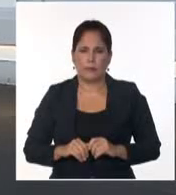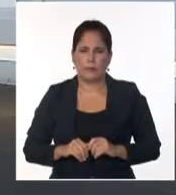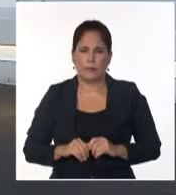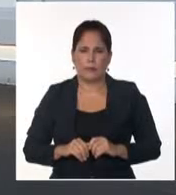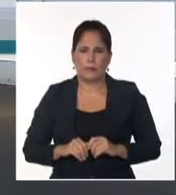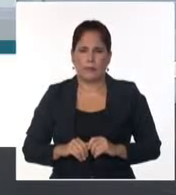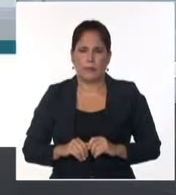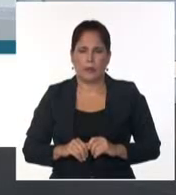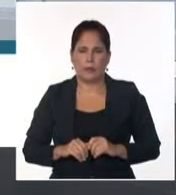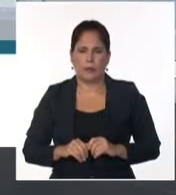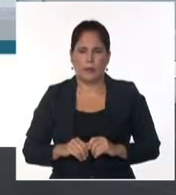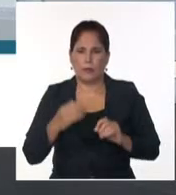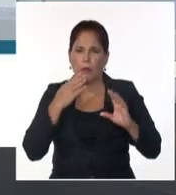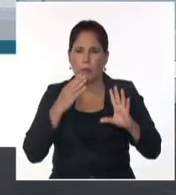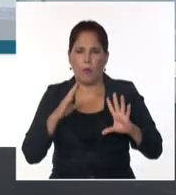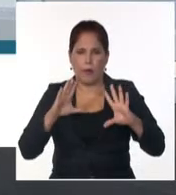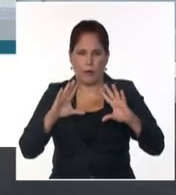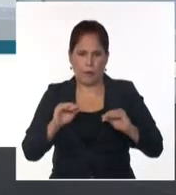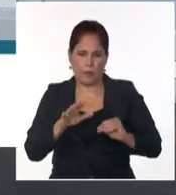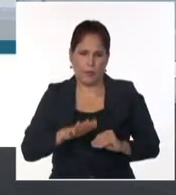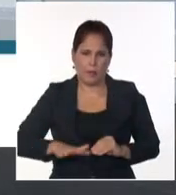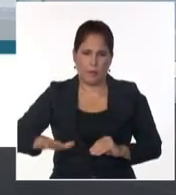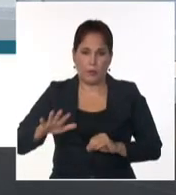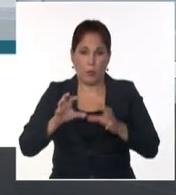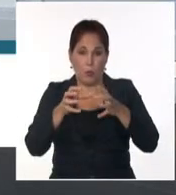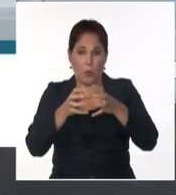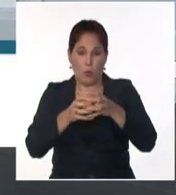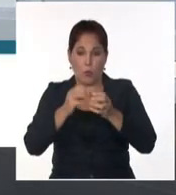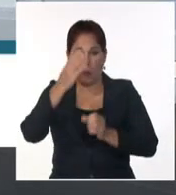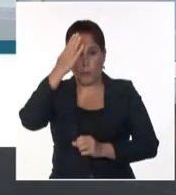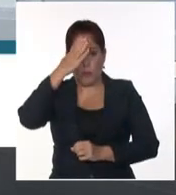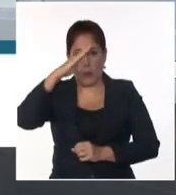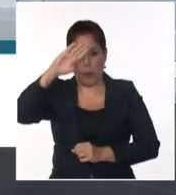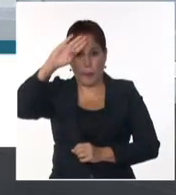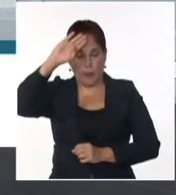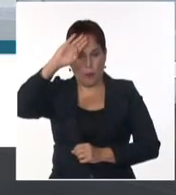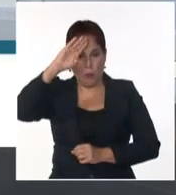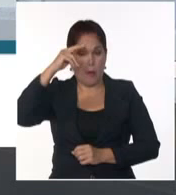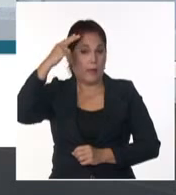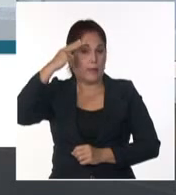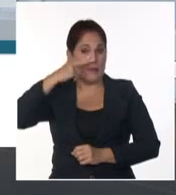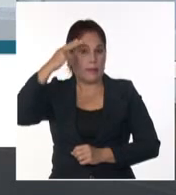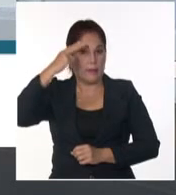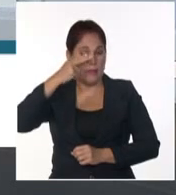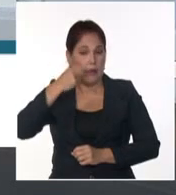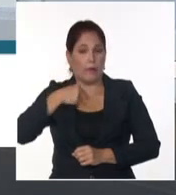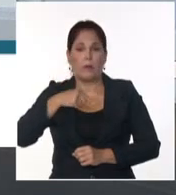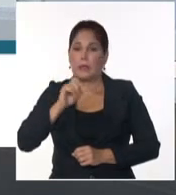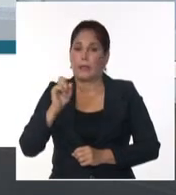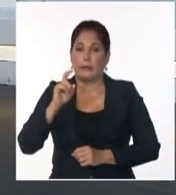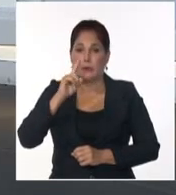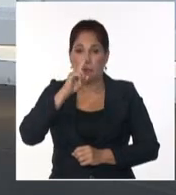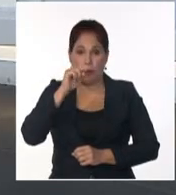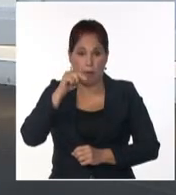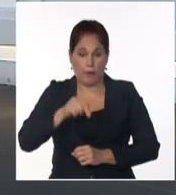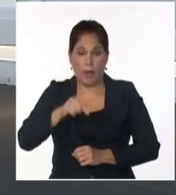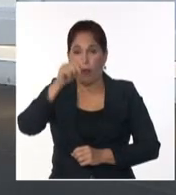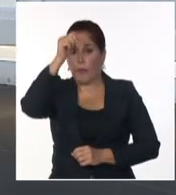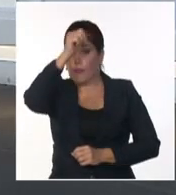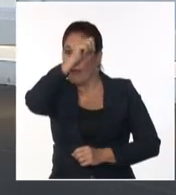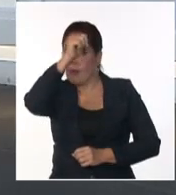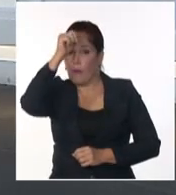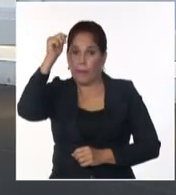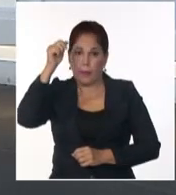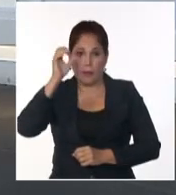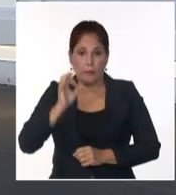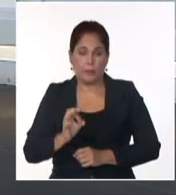Hola, ¿qué tal? El equipo Cuba presente en la segunda Copa Mundial para ciegos pasó a la gran final a jugarse este domingo ante